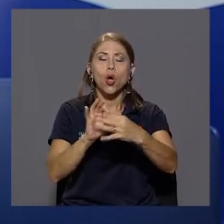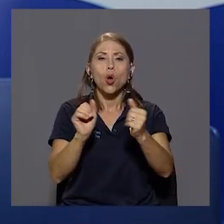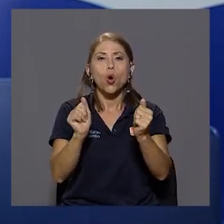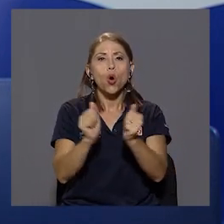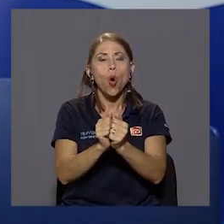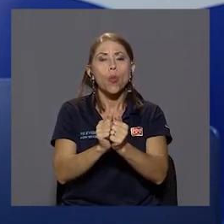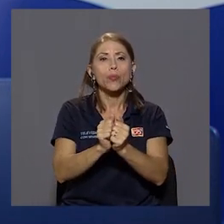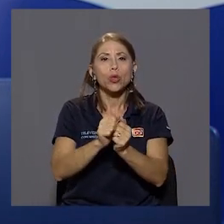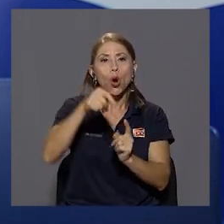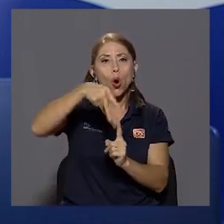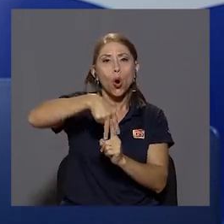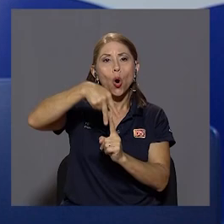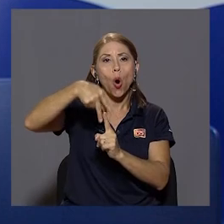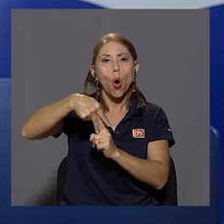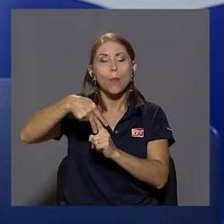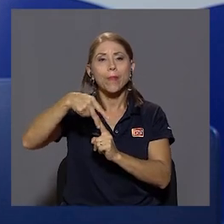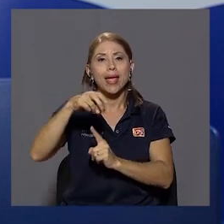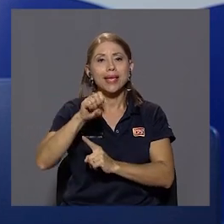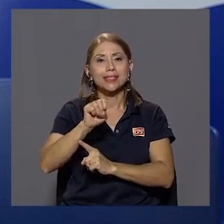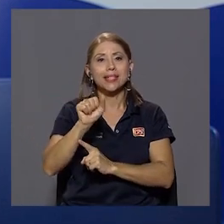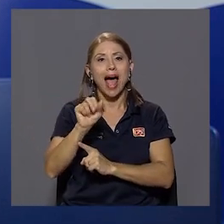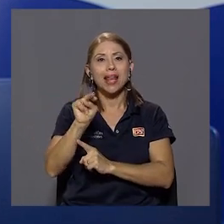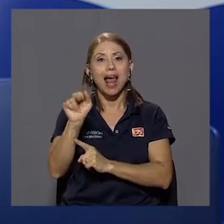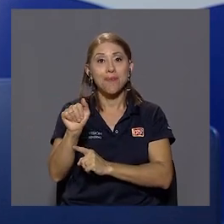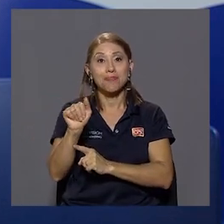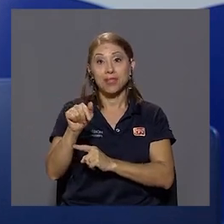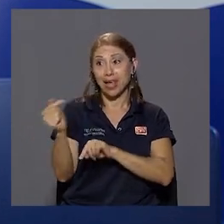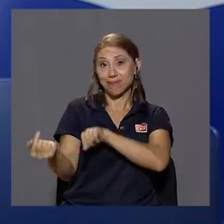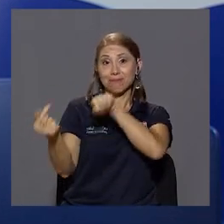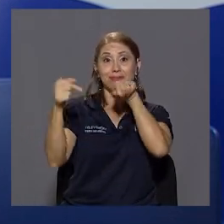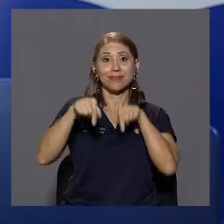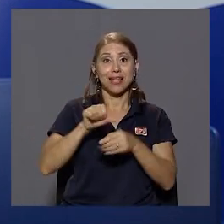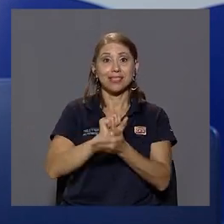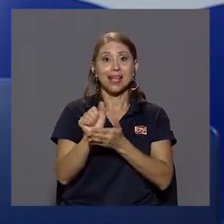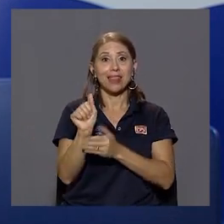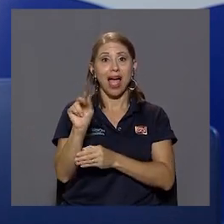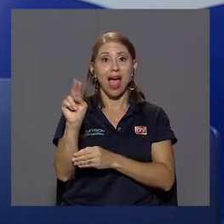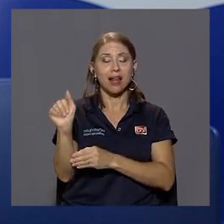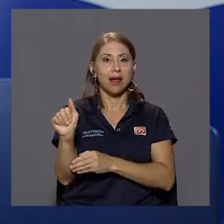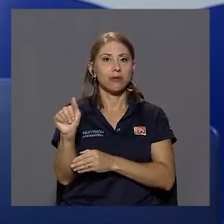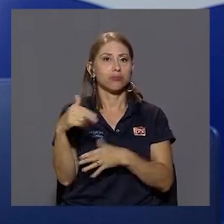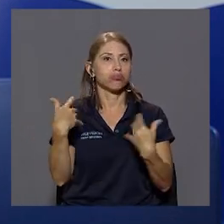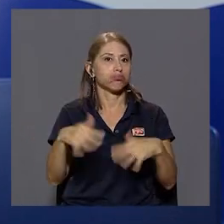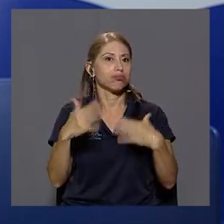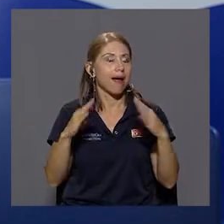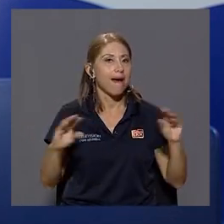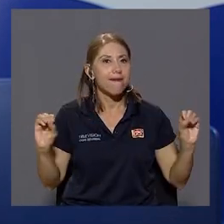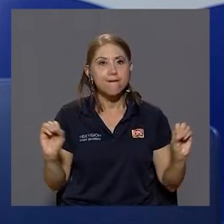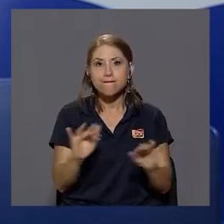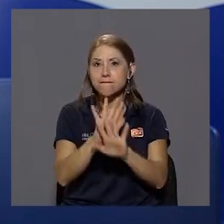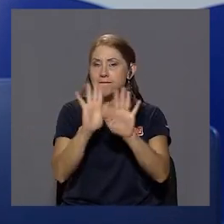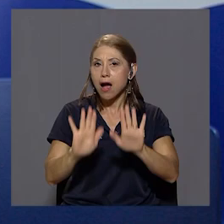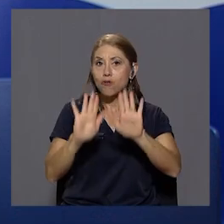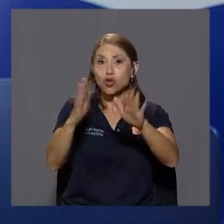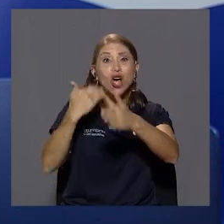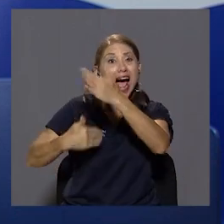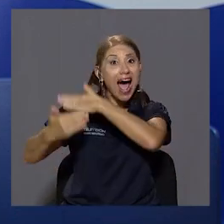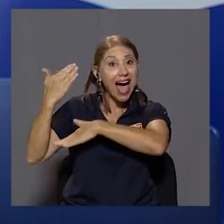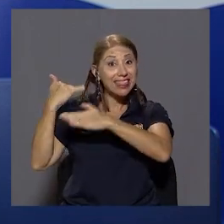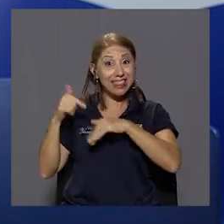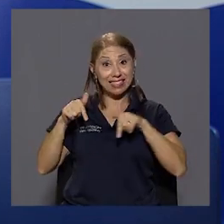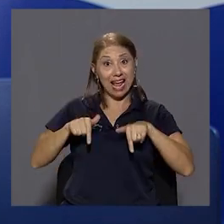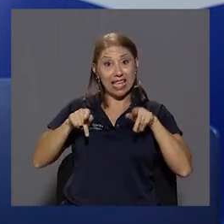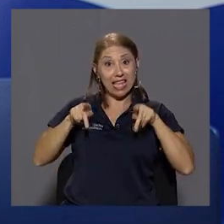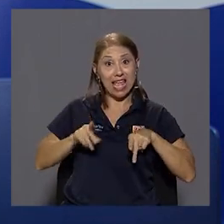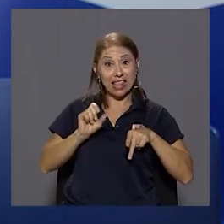con la llegada de Copesana Santana hay que decir que fue algo fabuloso porque antes en Santana había